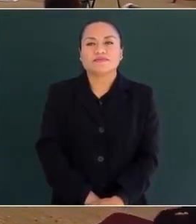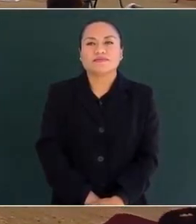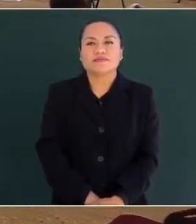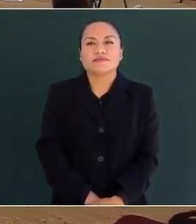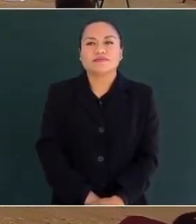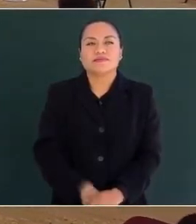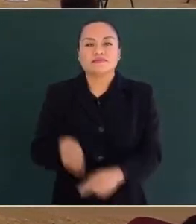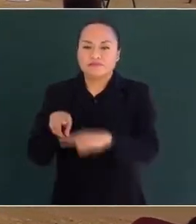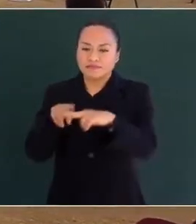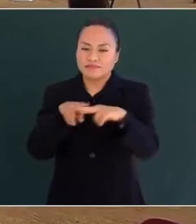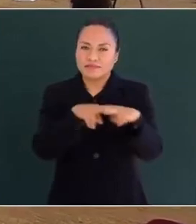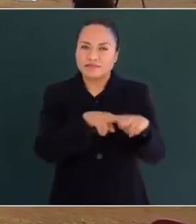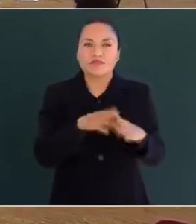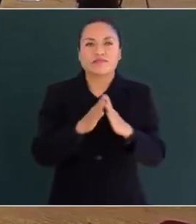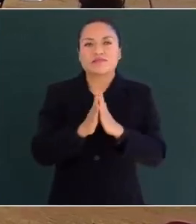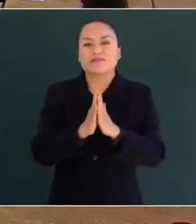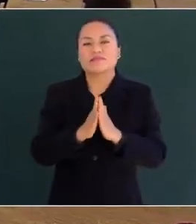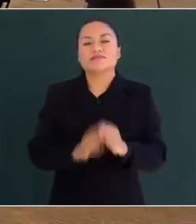Tomen asiento, por favor.